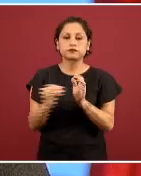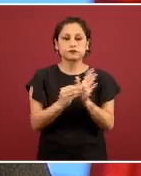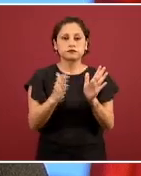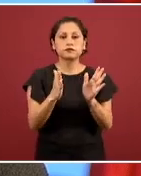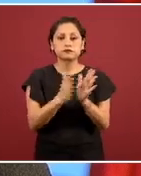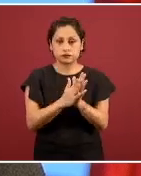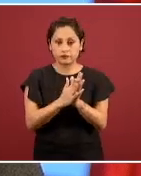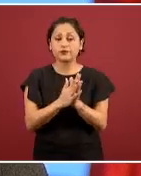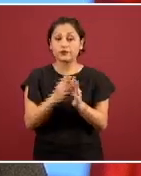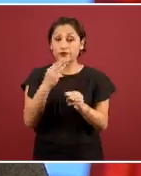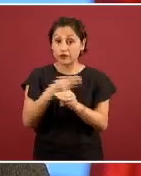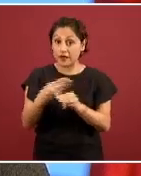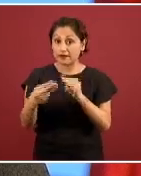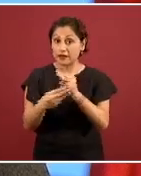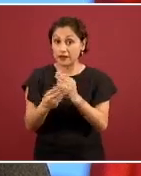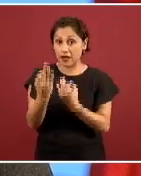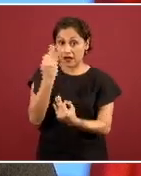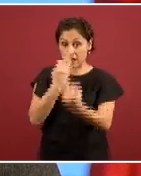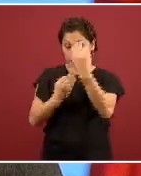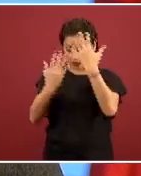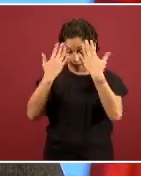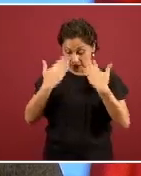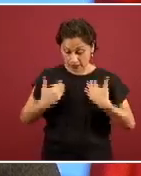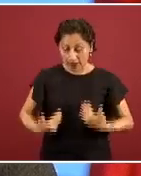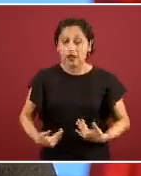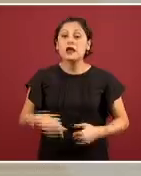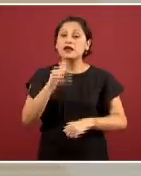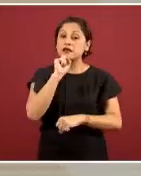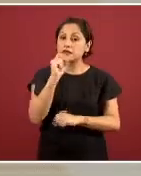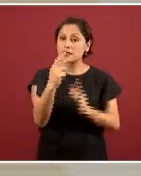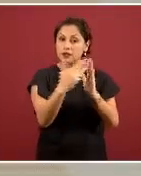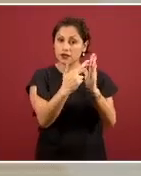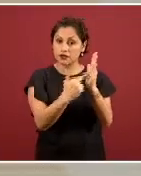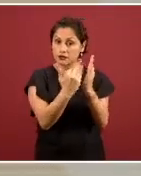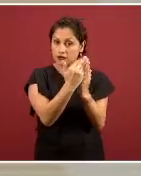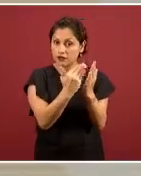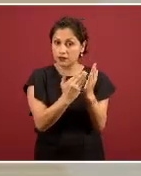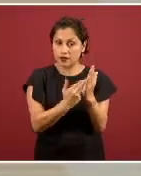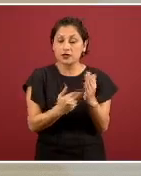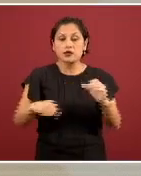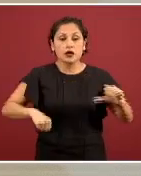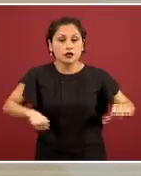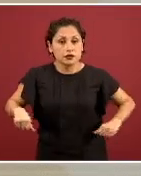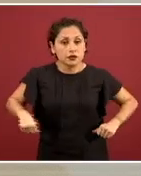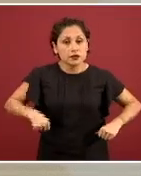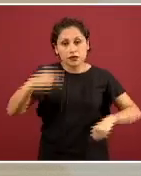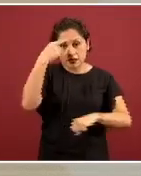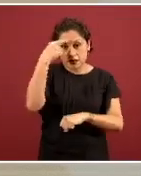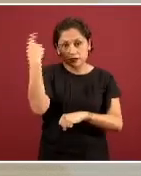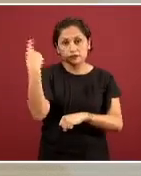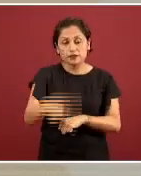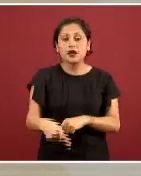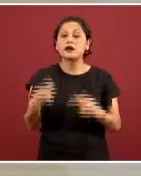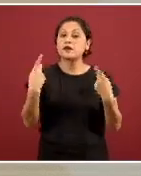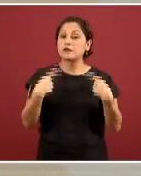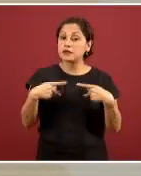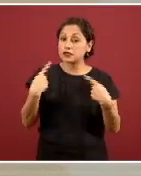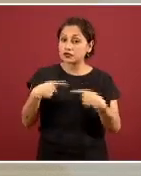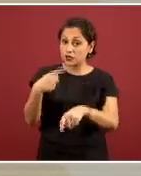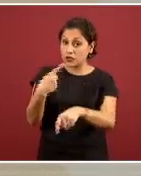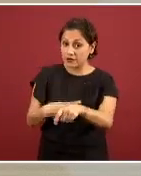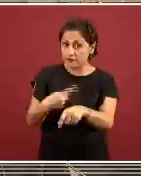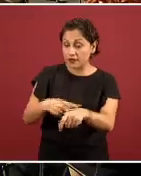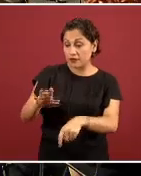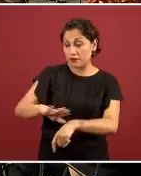que deben de usar y los protocolos que se deben de llevar a cabo son básicamente los mismos que cuando una persona fallece